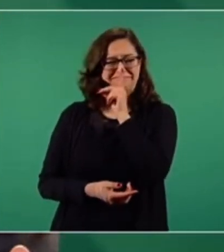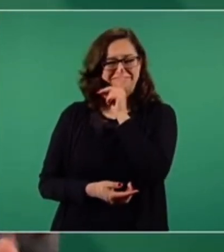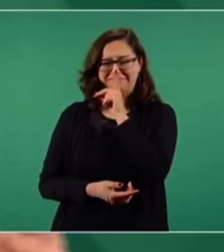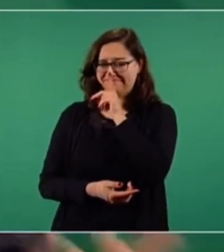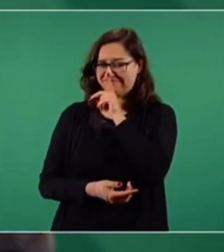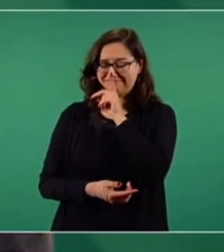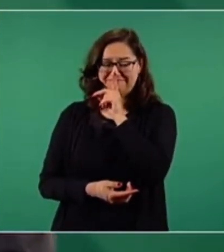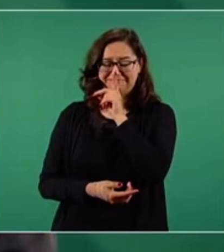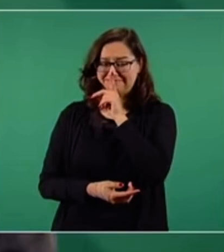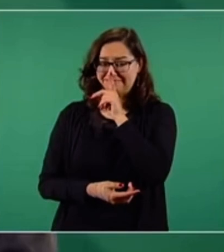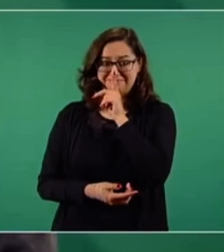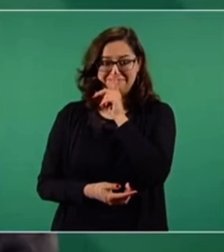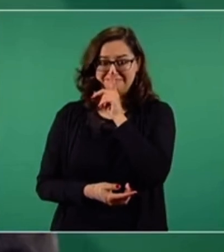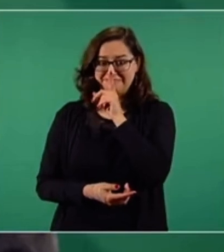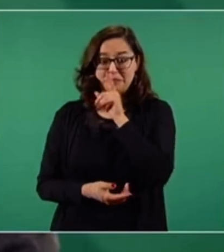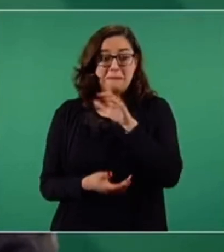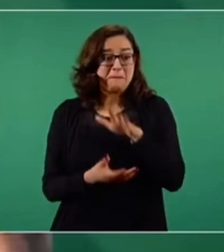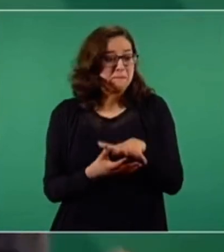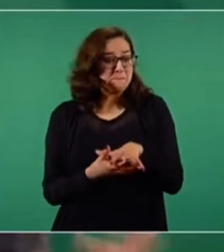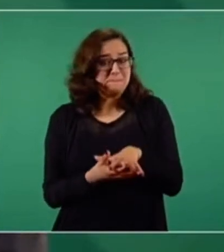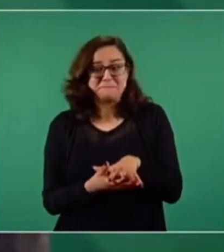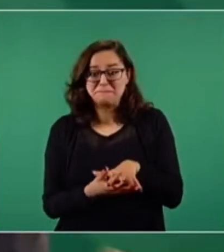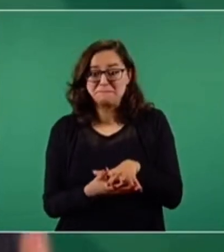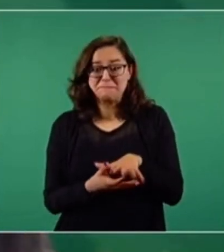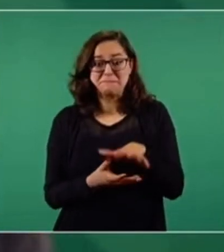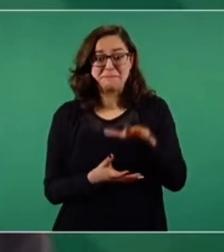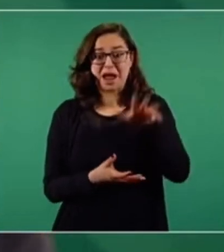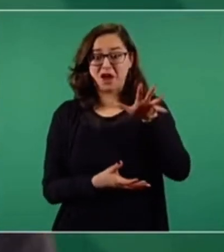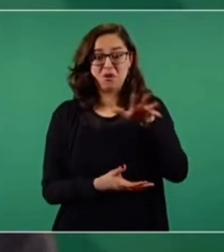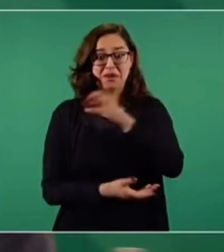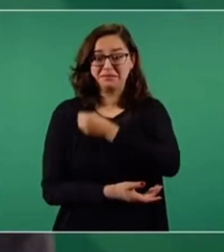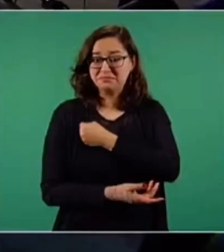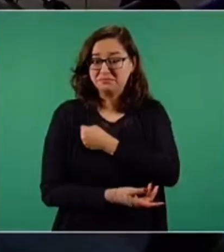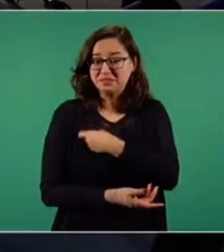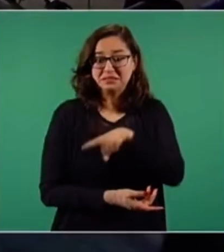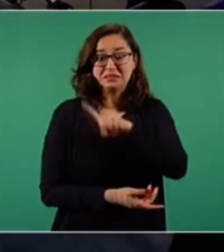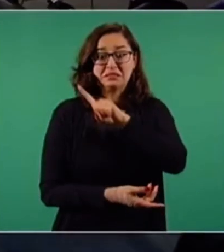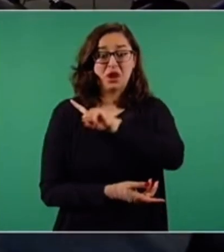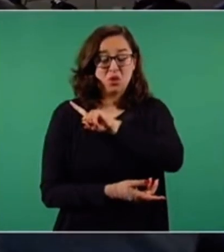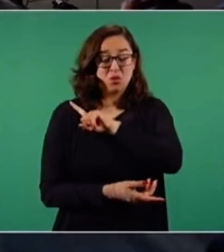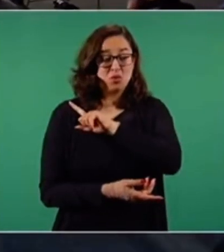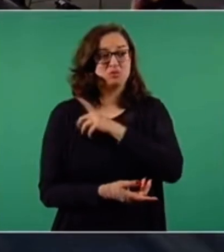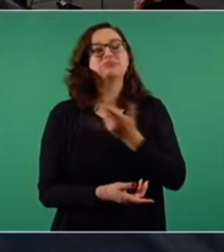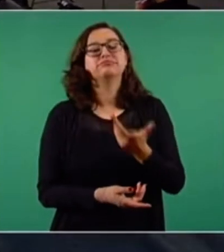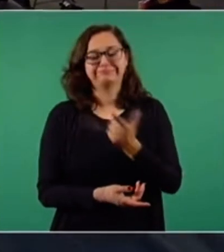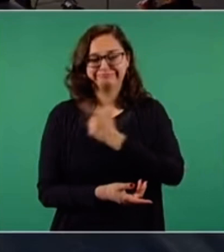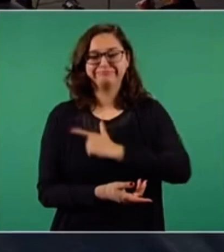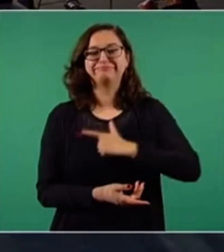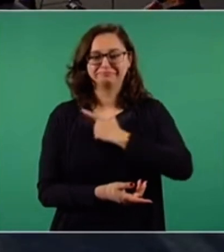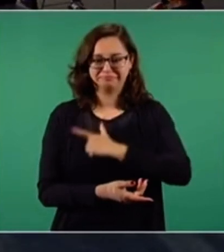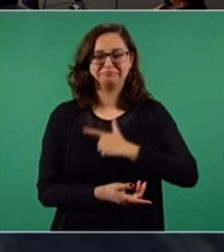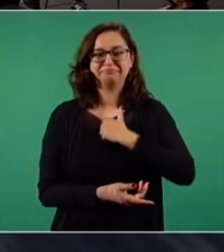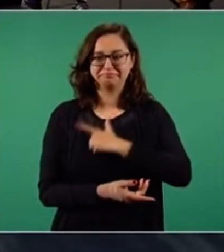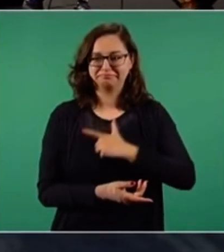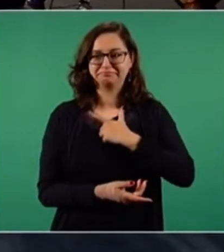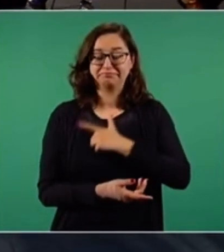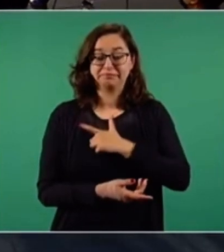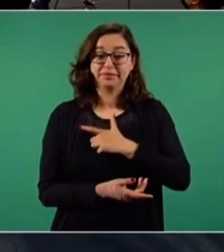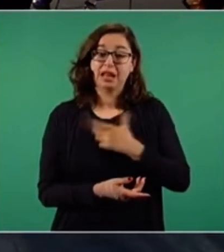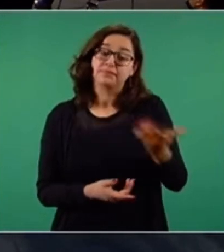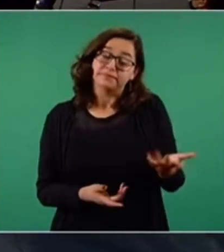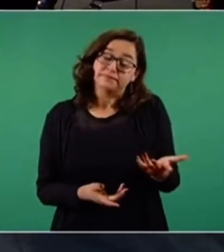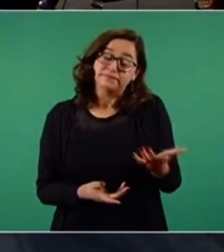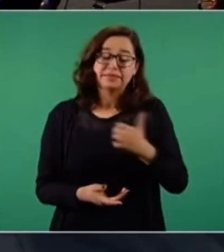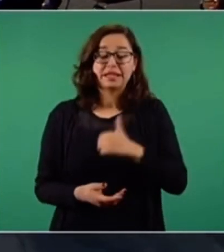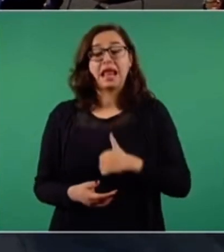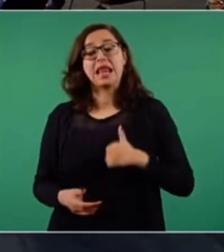Y la gran mayoría, como digo, son personas saludables, lo cual da mucho gusto. Desafortunadamente, al igual que en